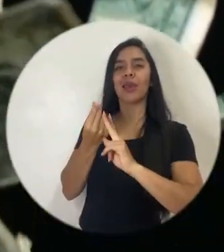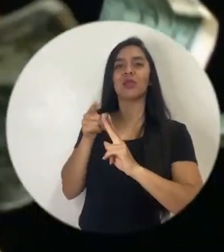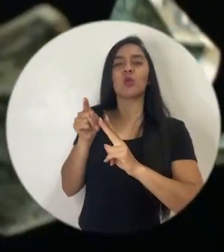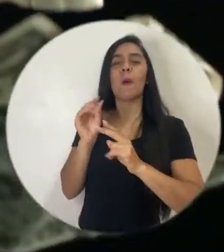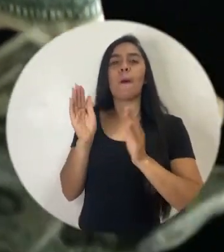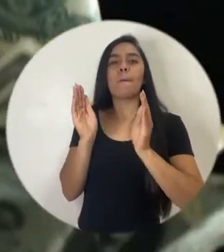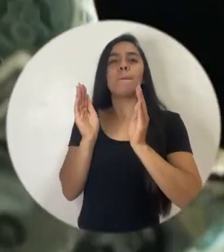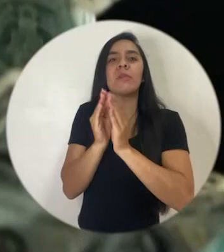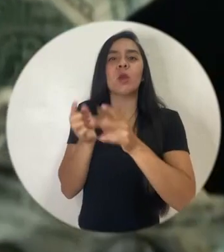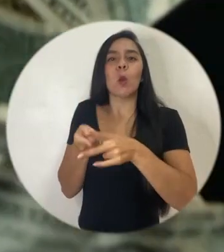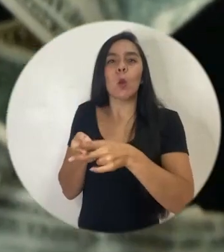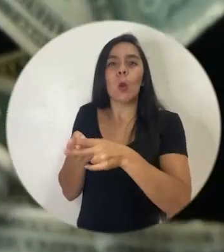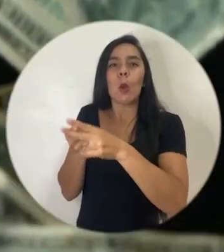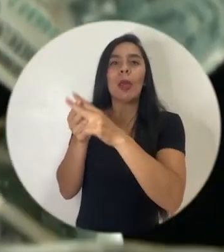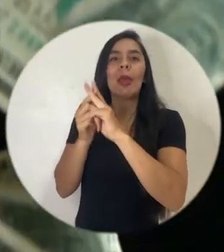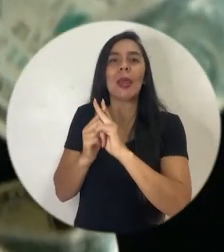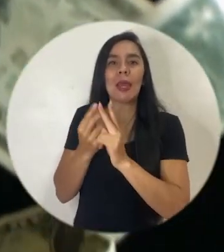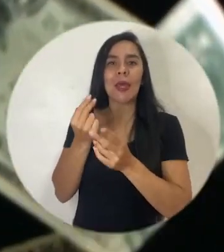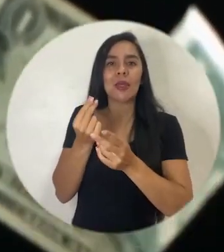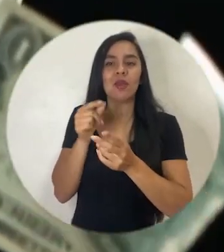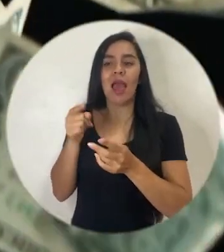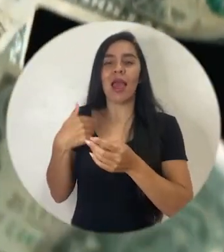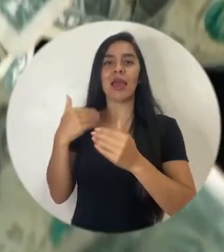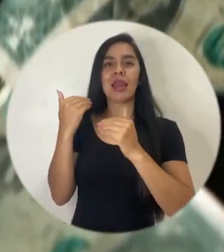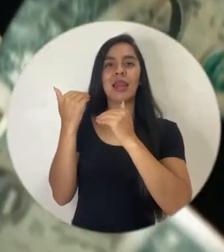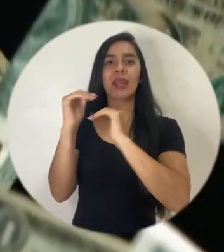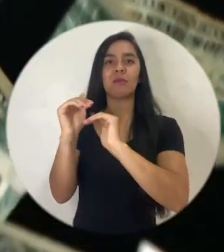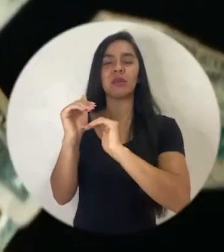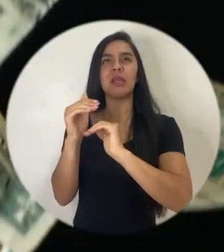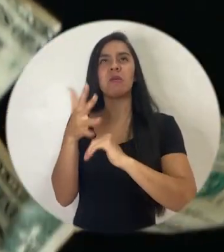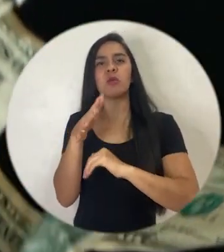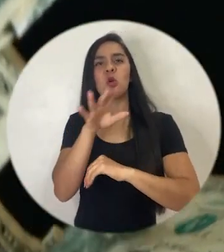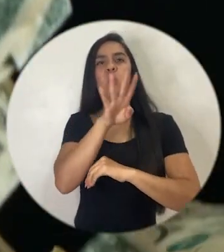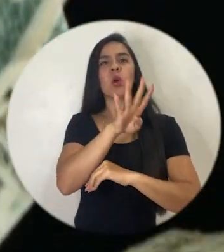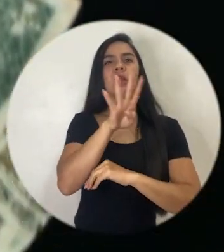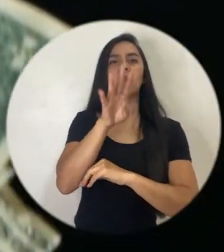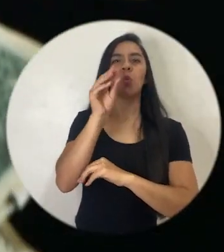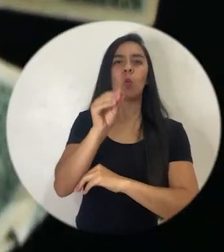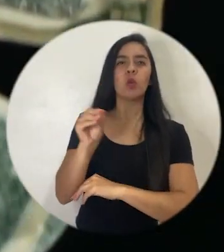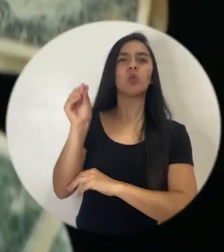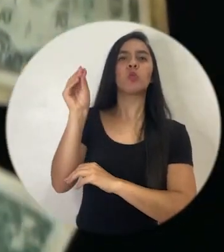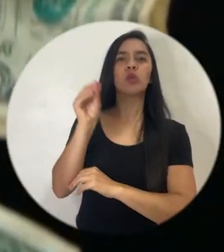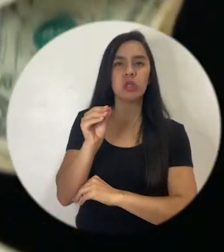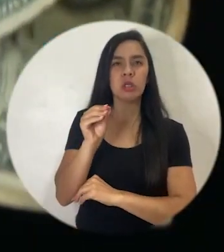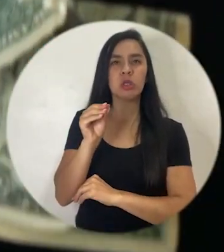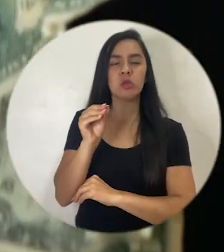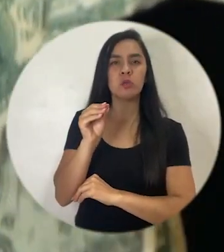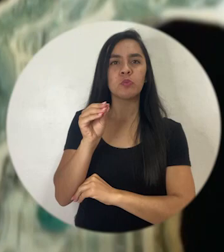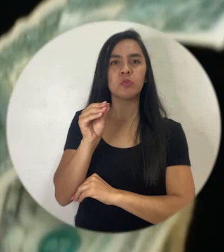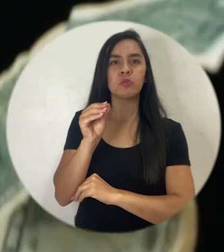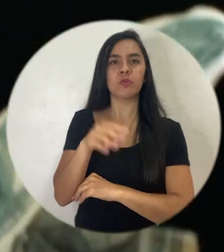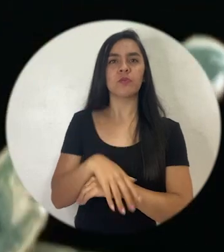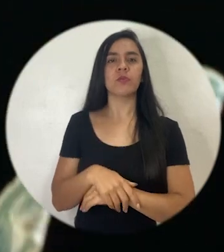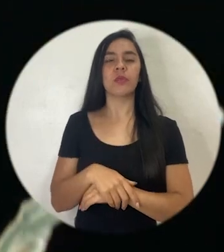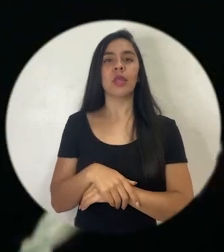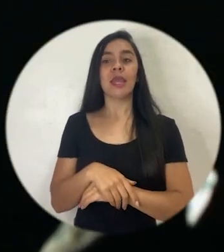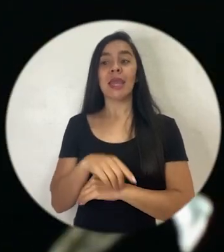otro límite, los microcréditos tienen un límite que andaba alrededor del 44%.